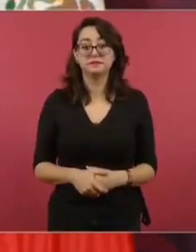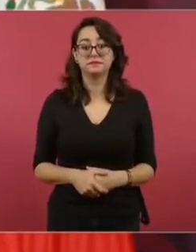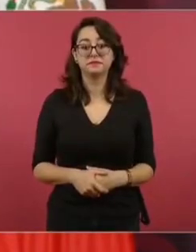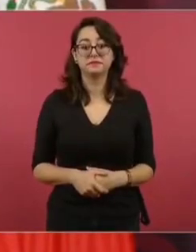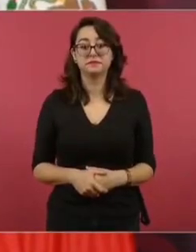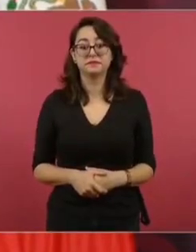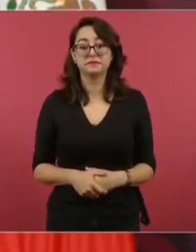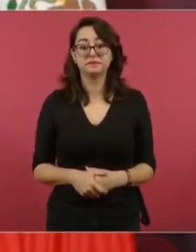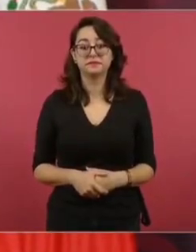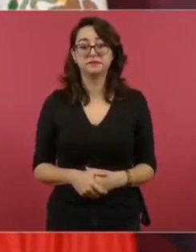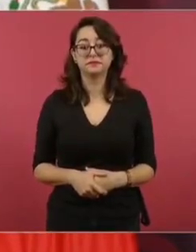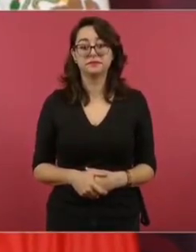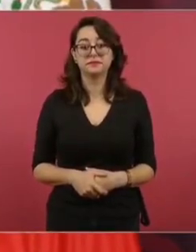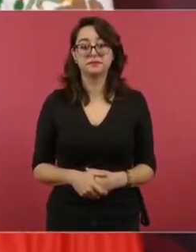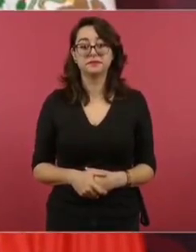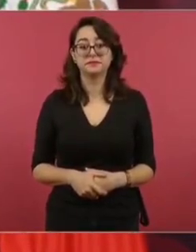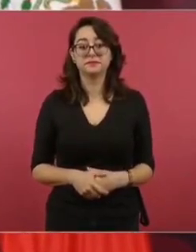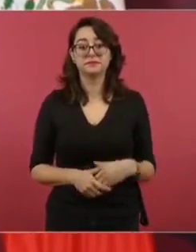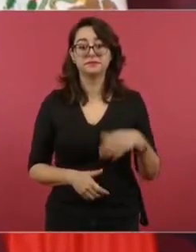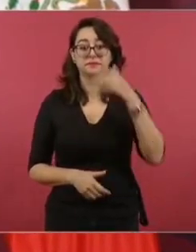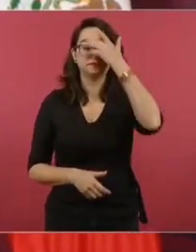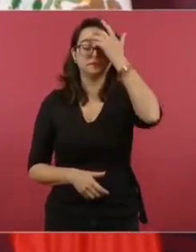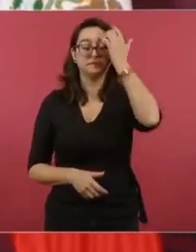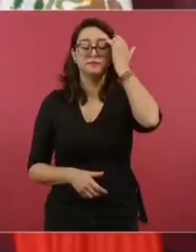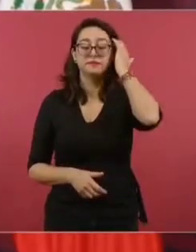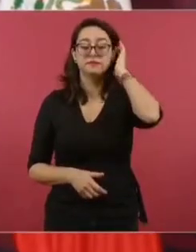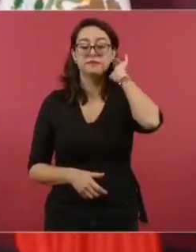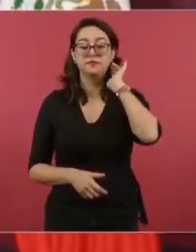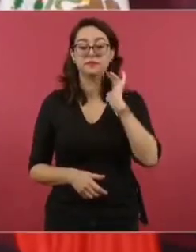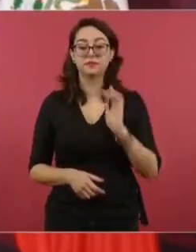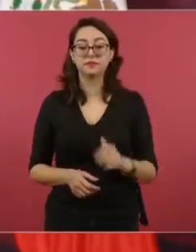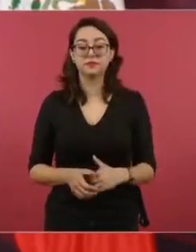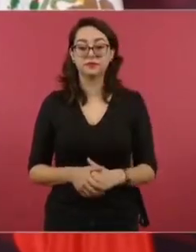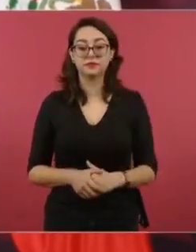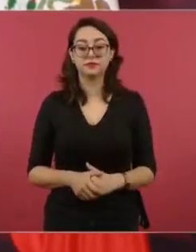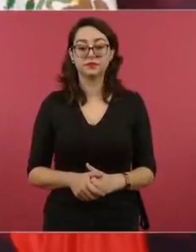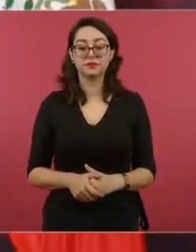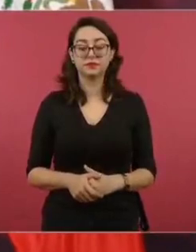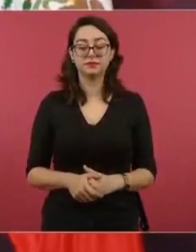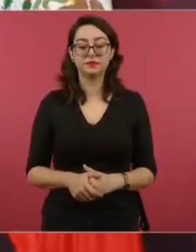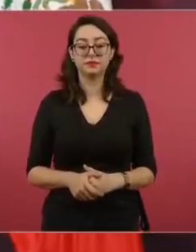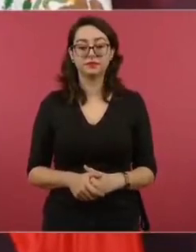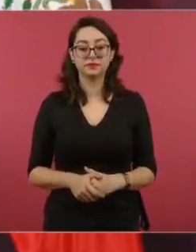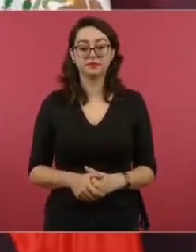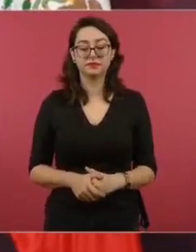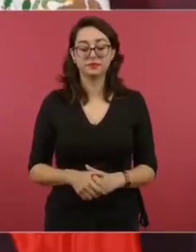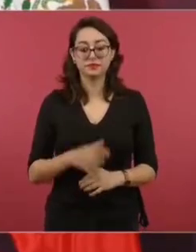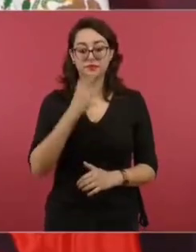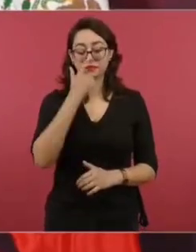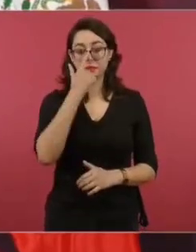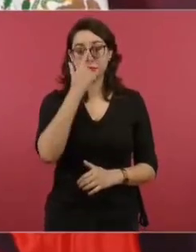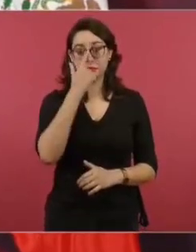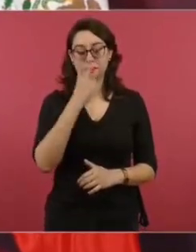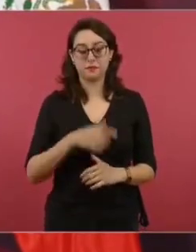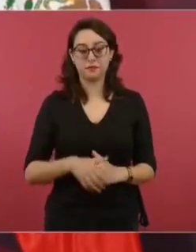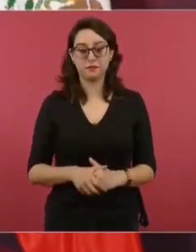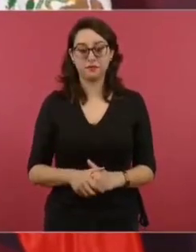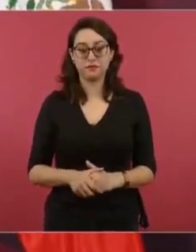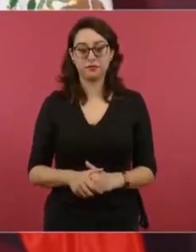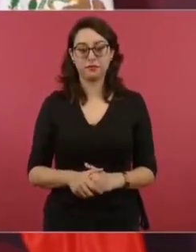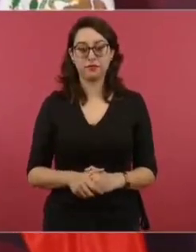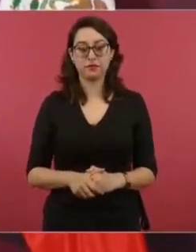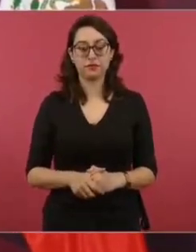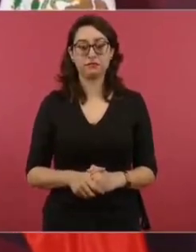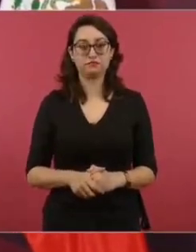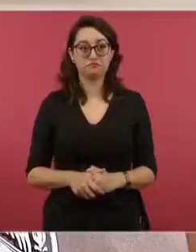texto en Chihuahua, y todo esto está